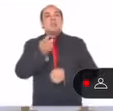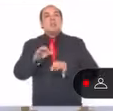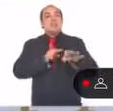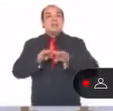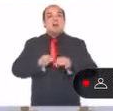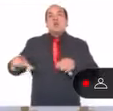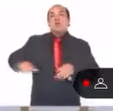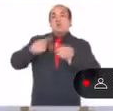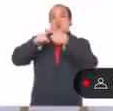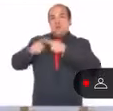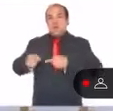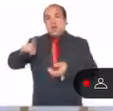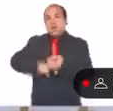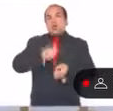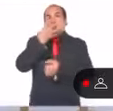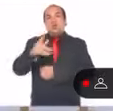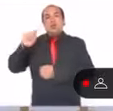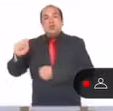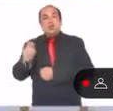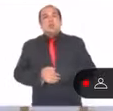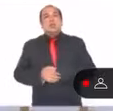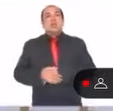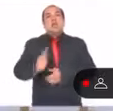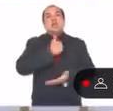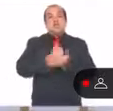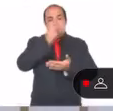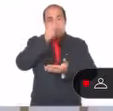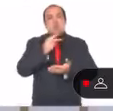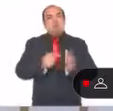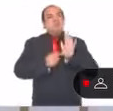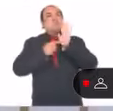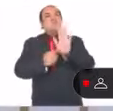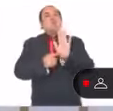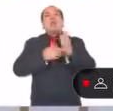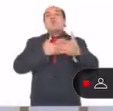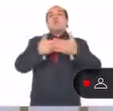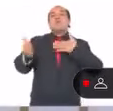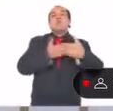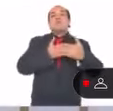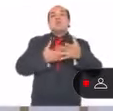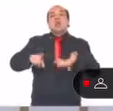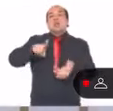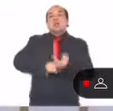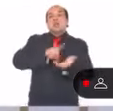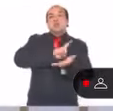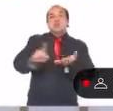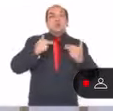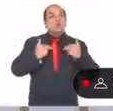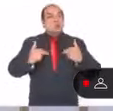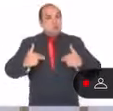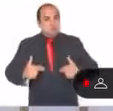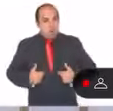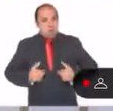transformación seguirán colocando a nuestra capital, a la vanguardia de la agenda de los derechos humanos